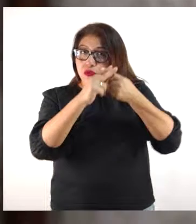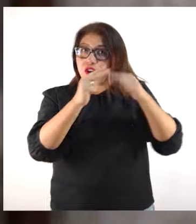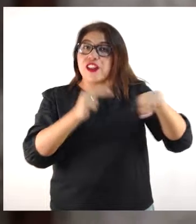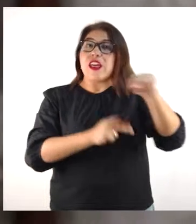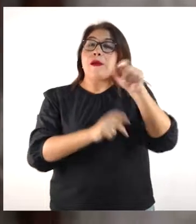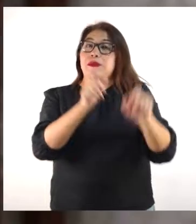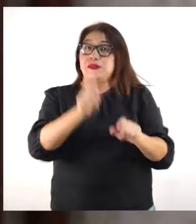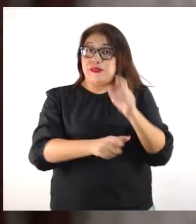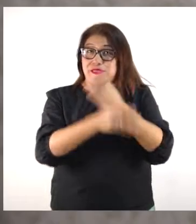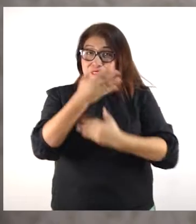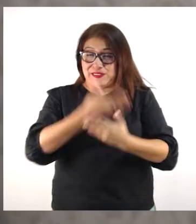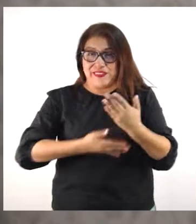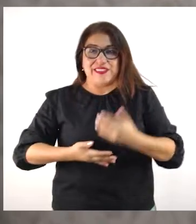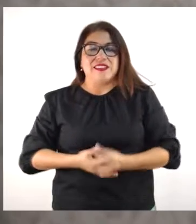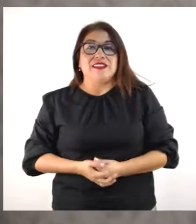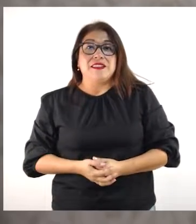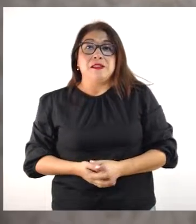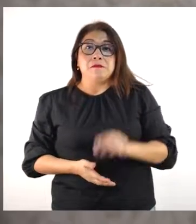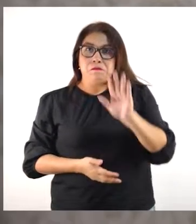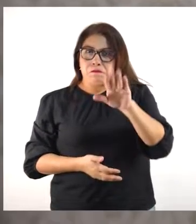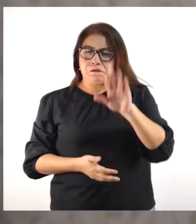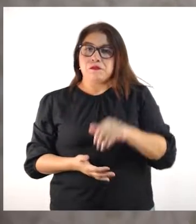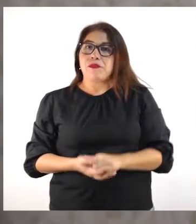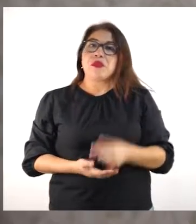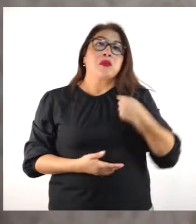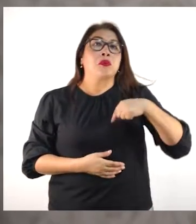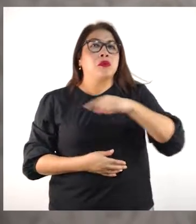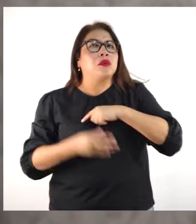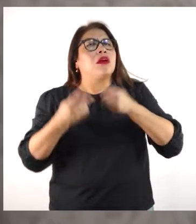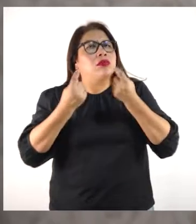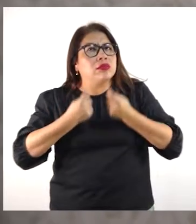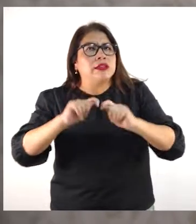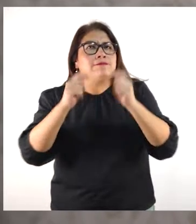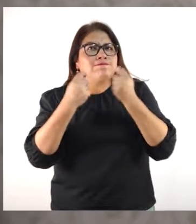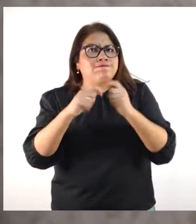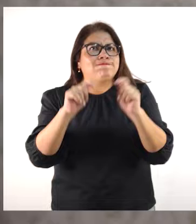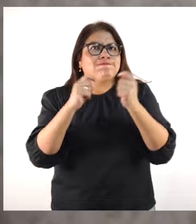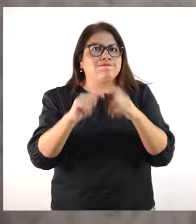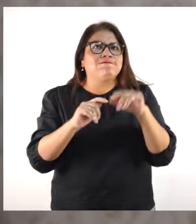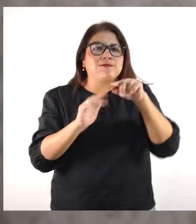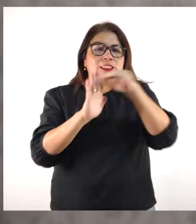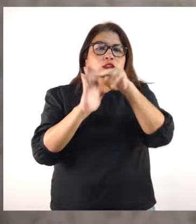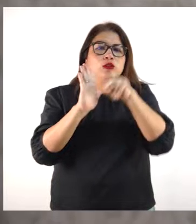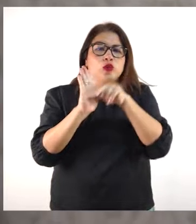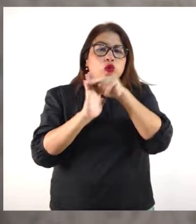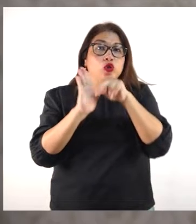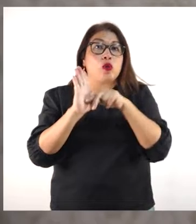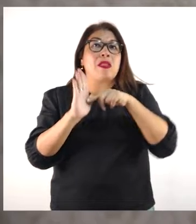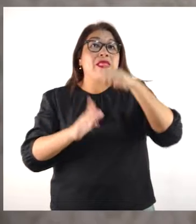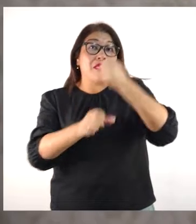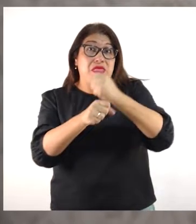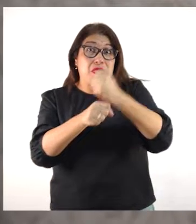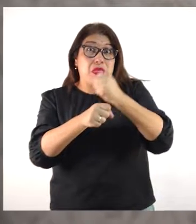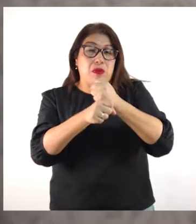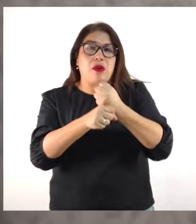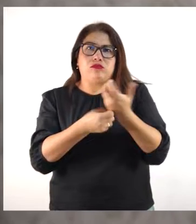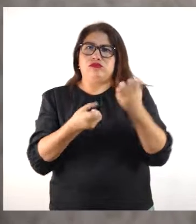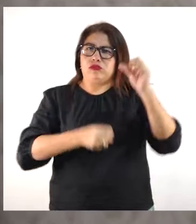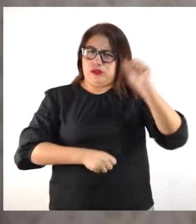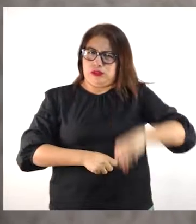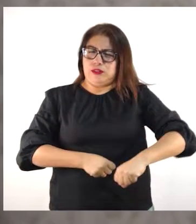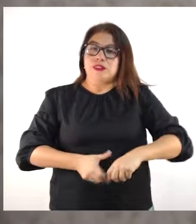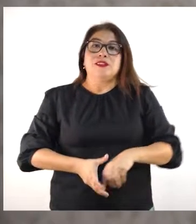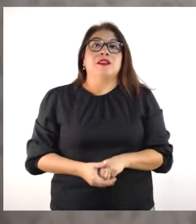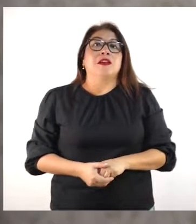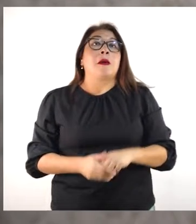con discapacidad. Miren, estamos tratando de que se cumpla la cuota de empleo, por supuesto que sí. Pero